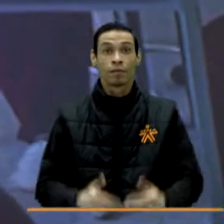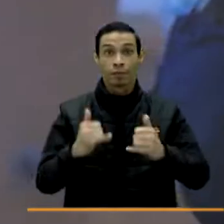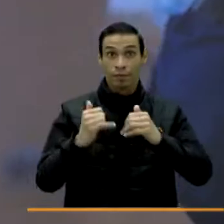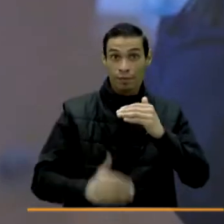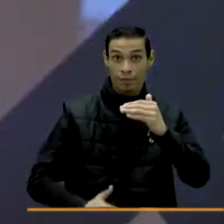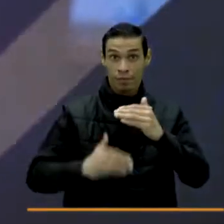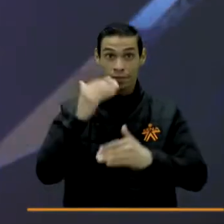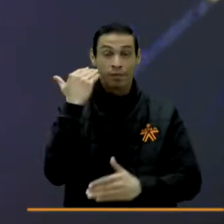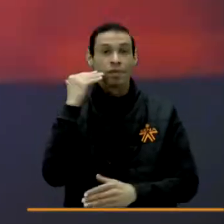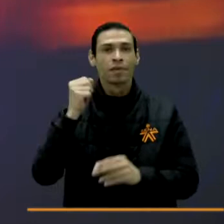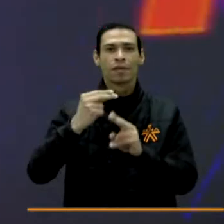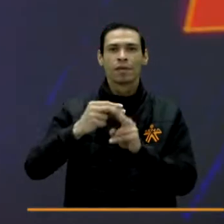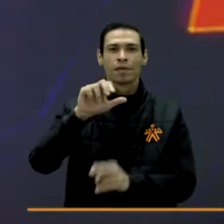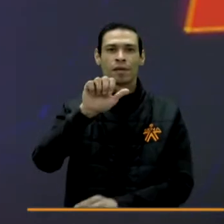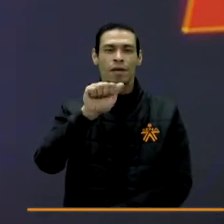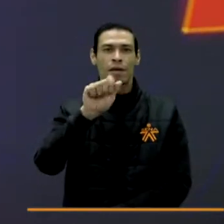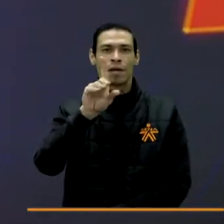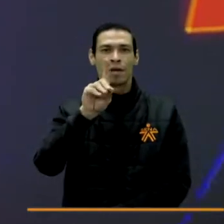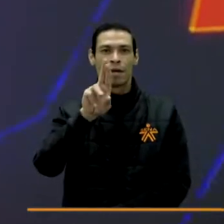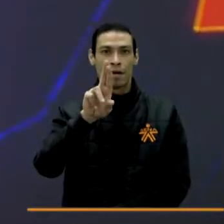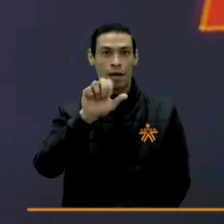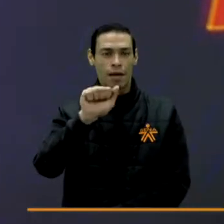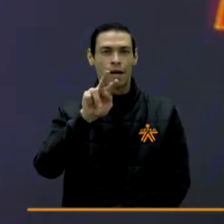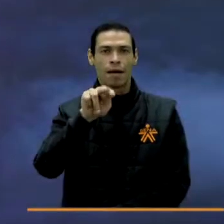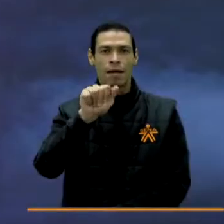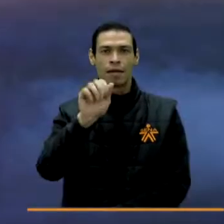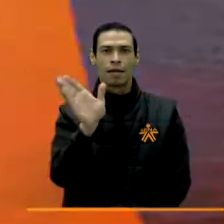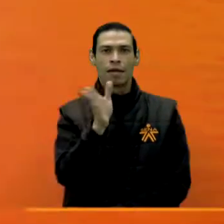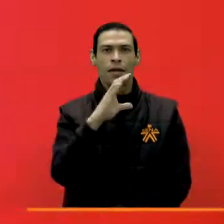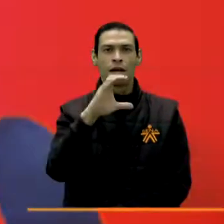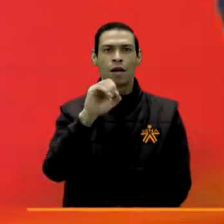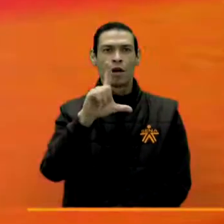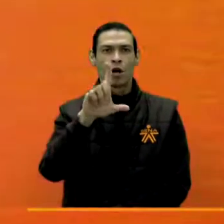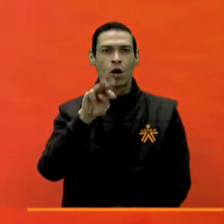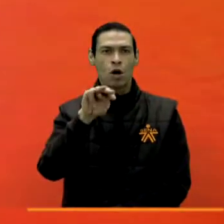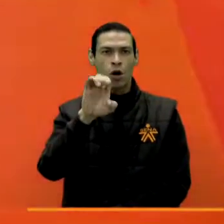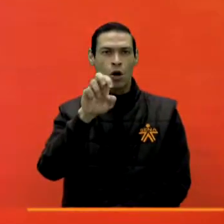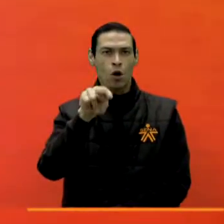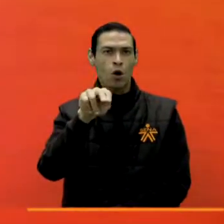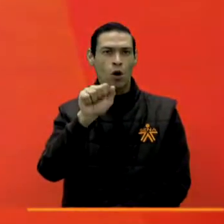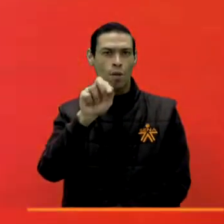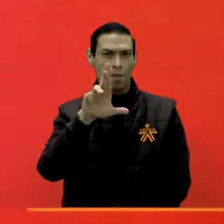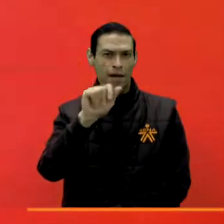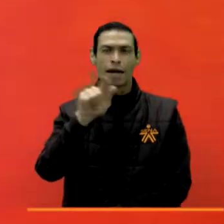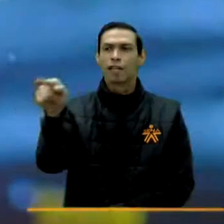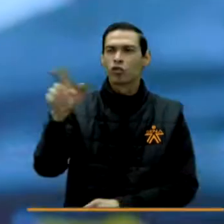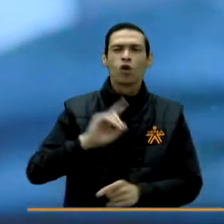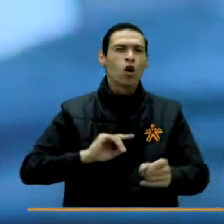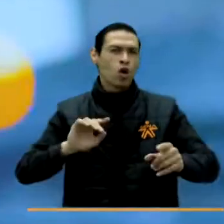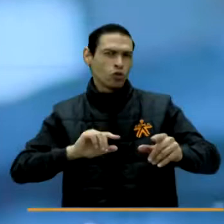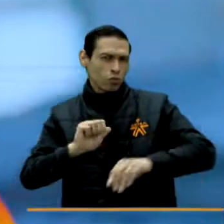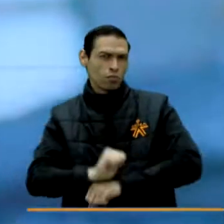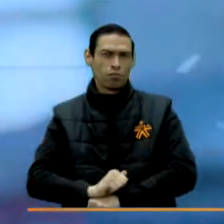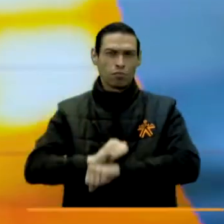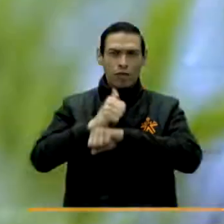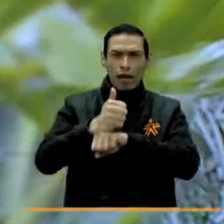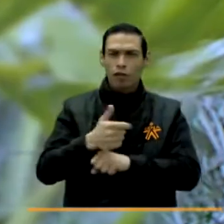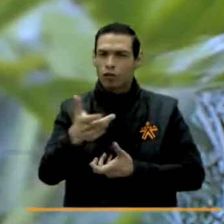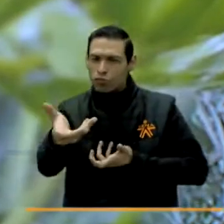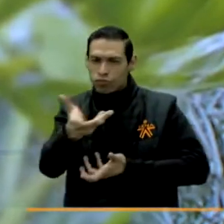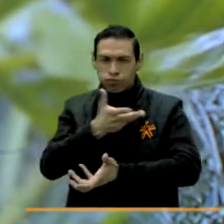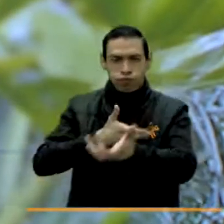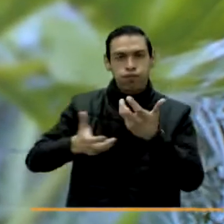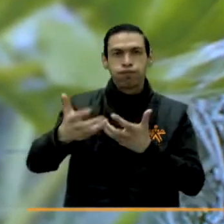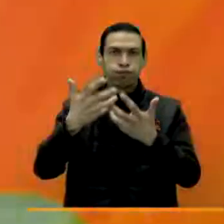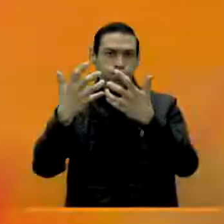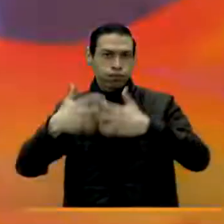Vamos a conversar con Adriana Colmenares Montoya, ella es la directora de promoción y relaciones corporativas del SENA, es politóloga y magíster